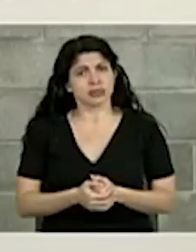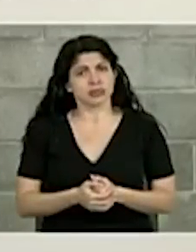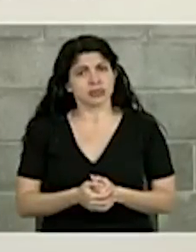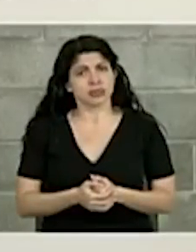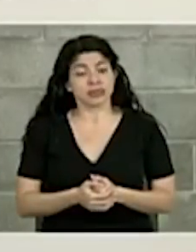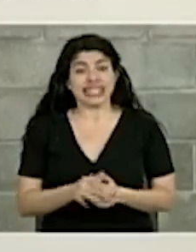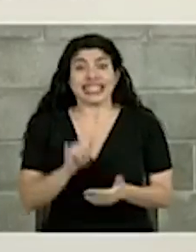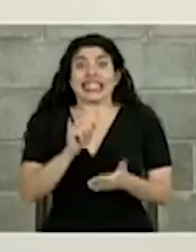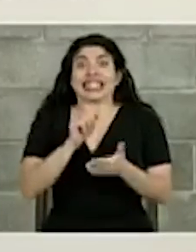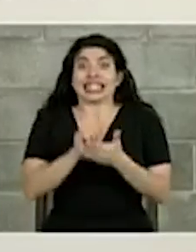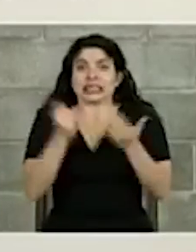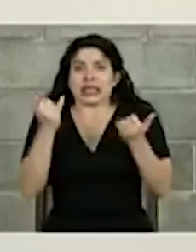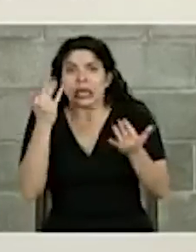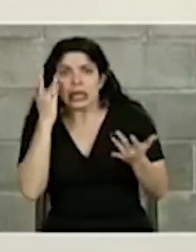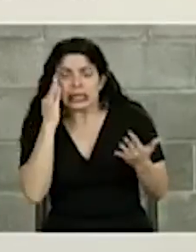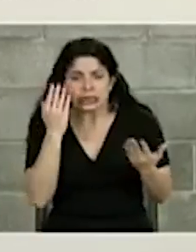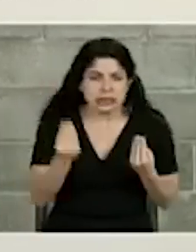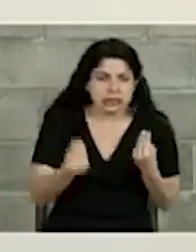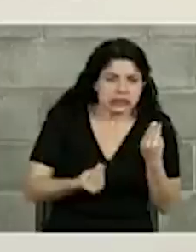ese es nuestro dilema